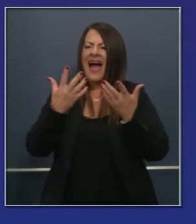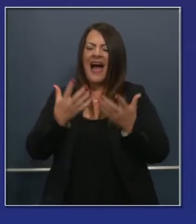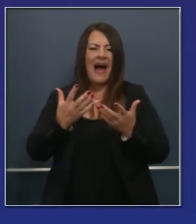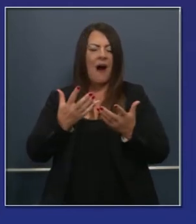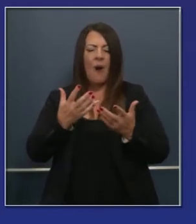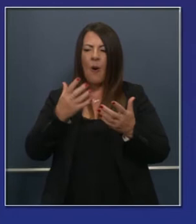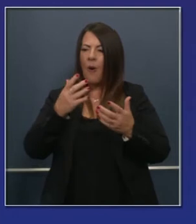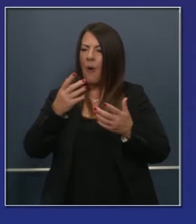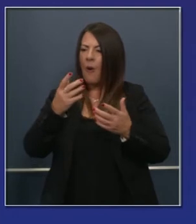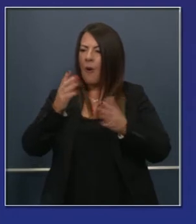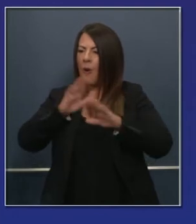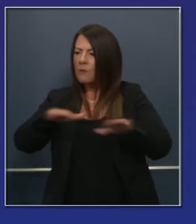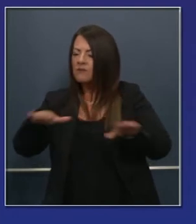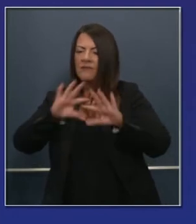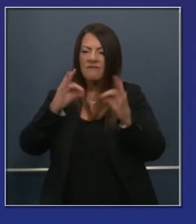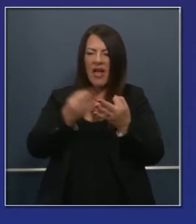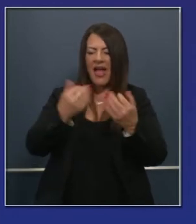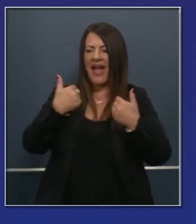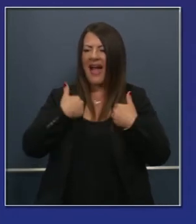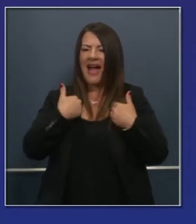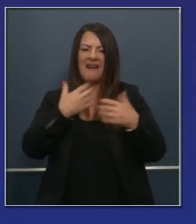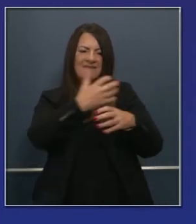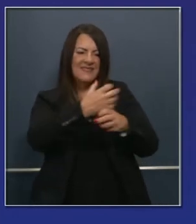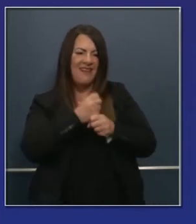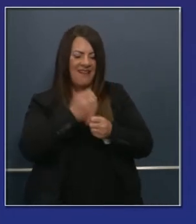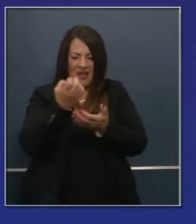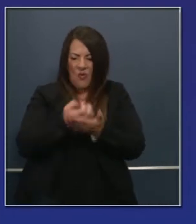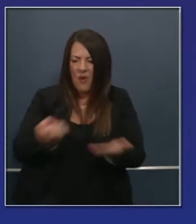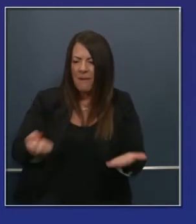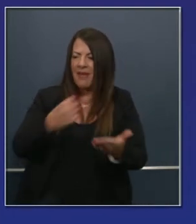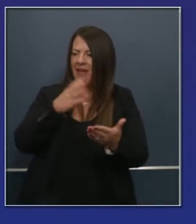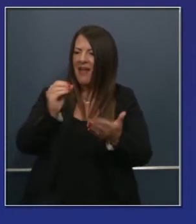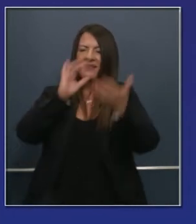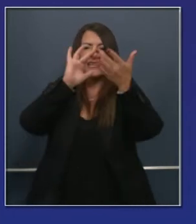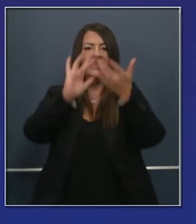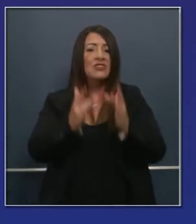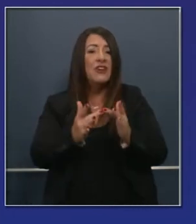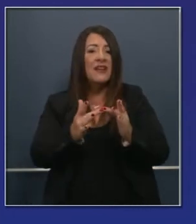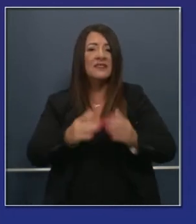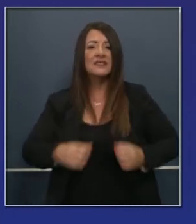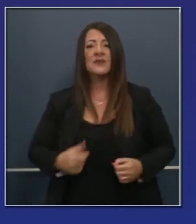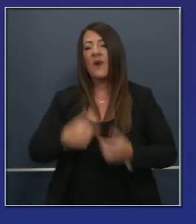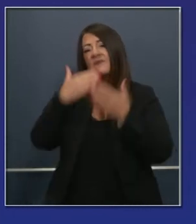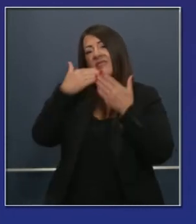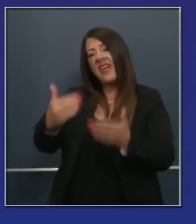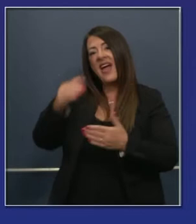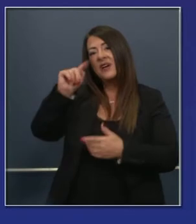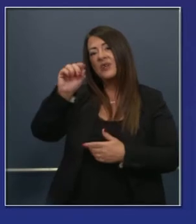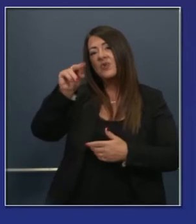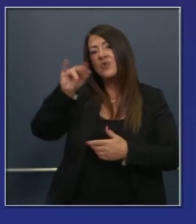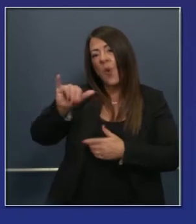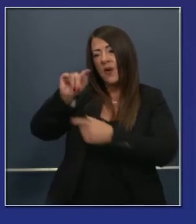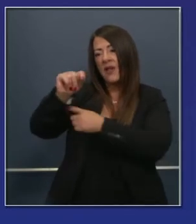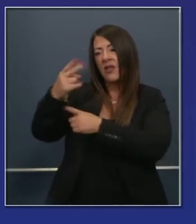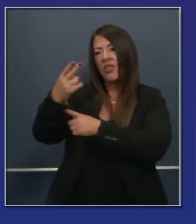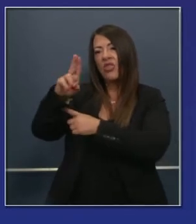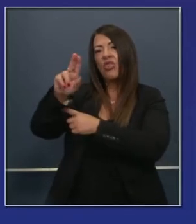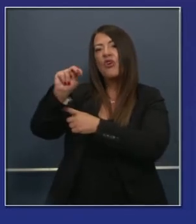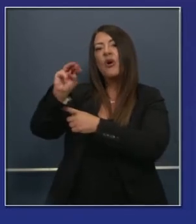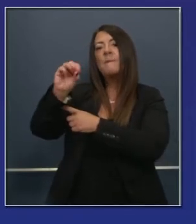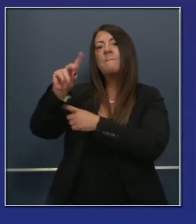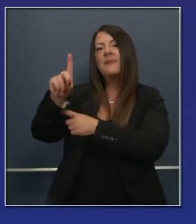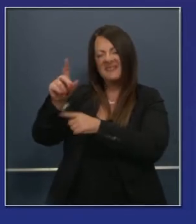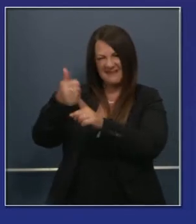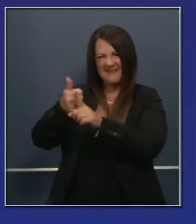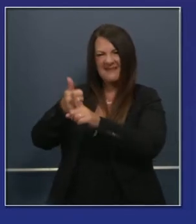a dispositivos y focos de conexión de internet. Ya hablamos de eso con